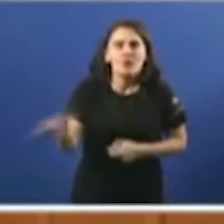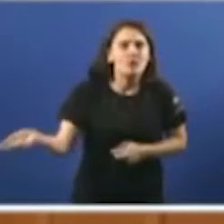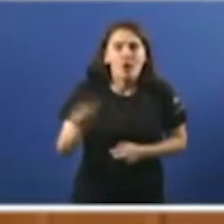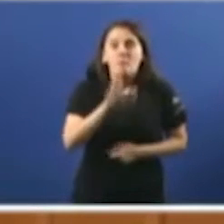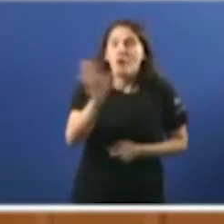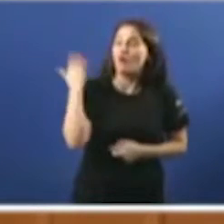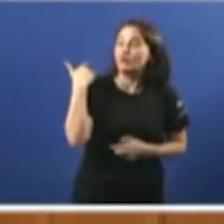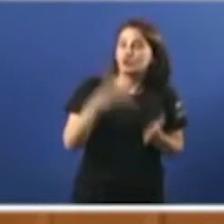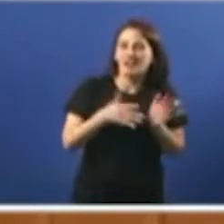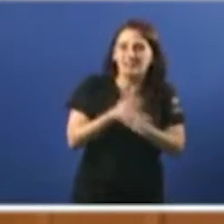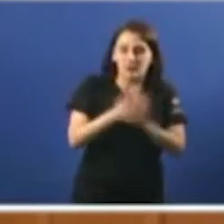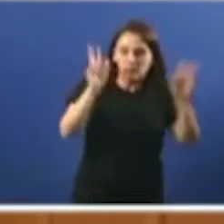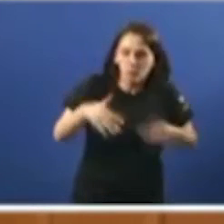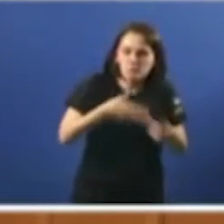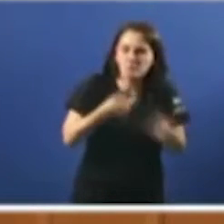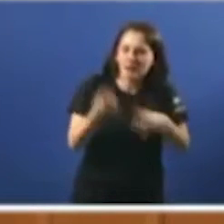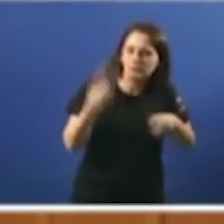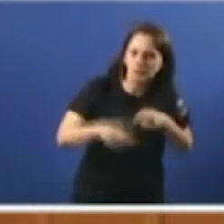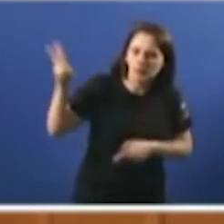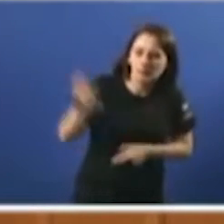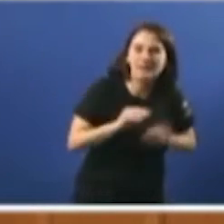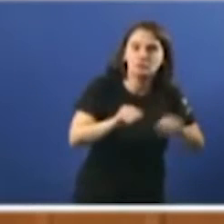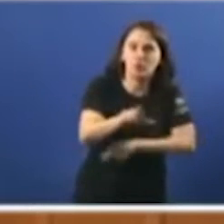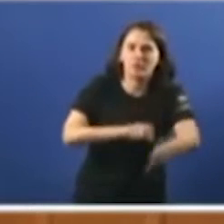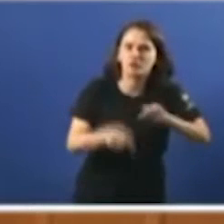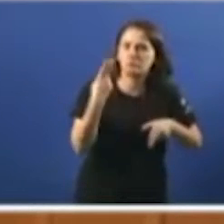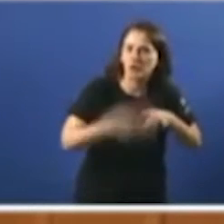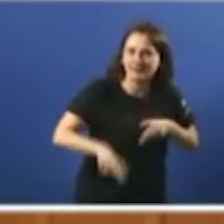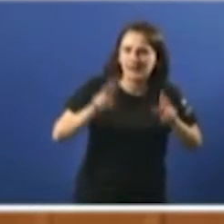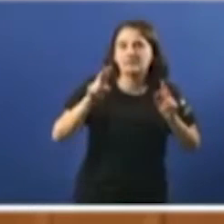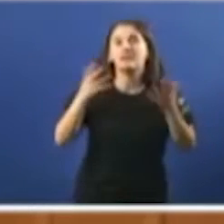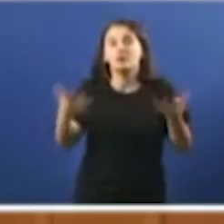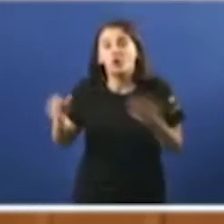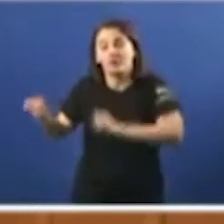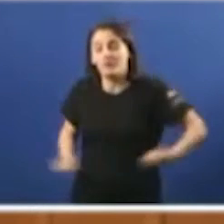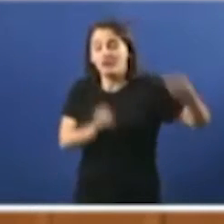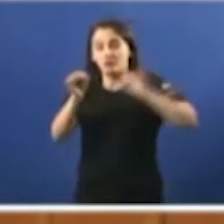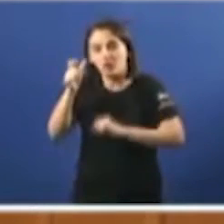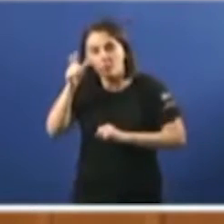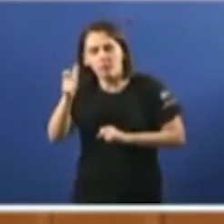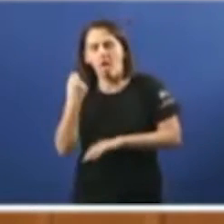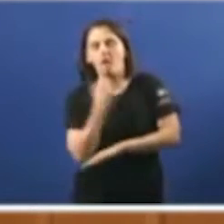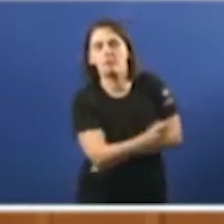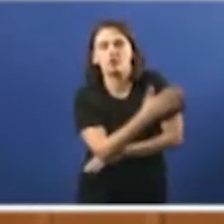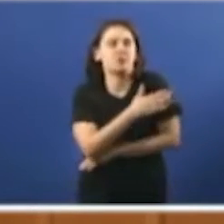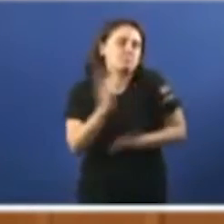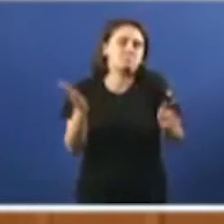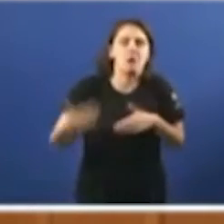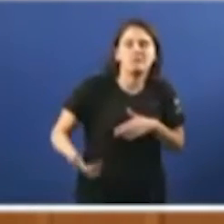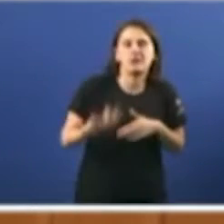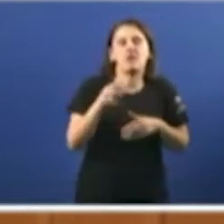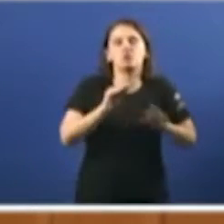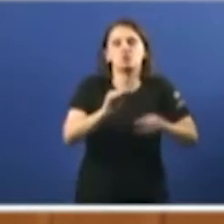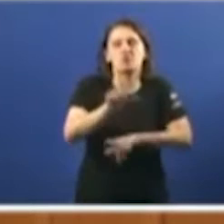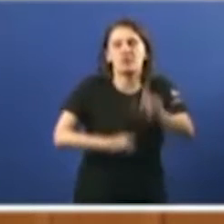dixen antes, foron recortes políticos resultado de decisións políticas. E a valedora do povo non deberá avalar como se tal cousa decisións